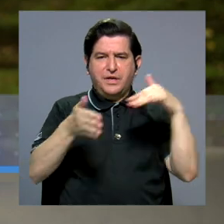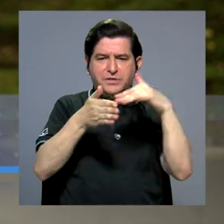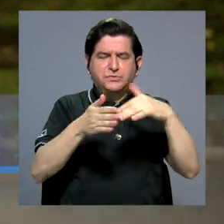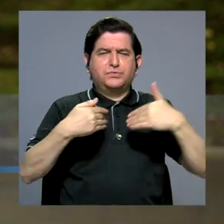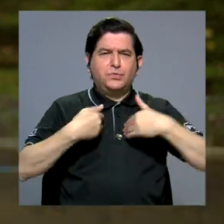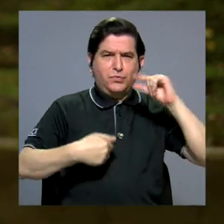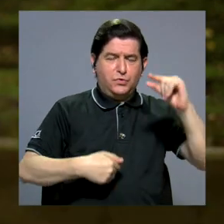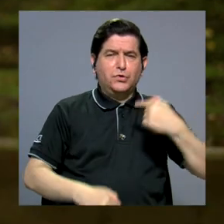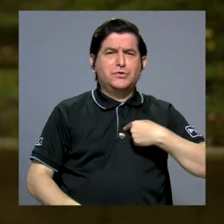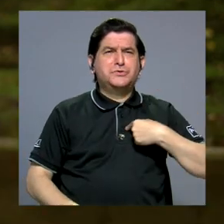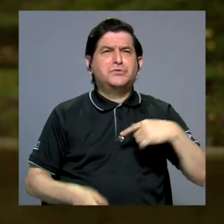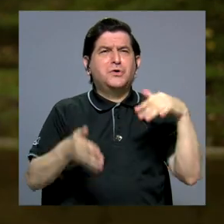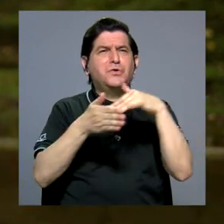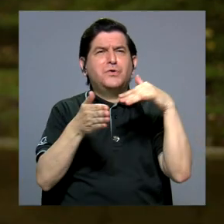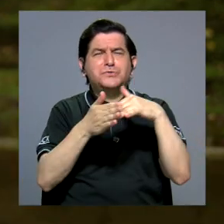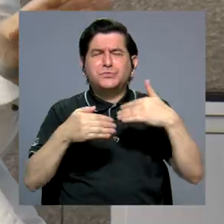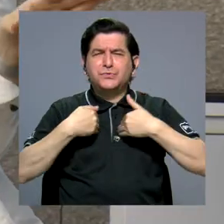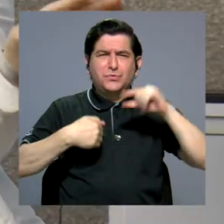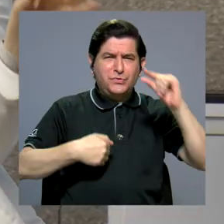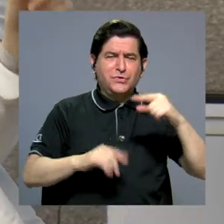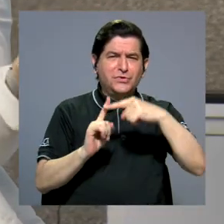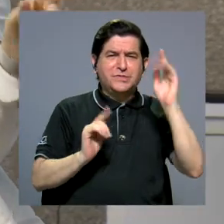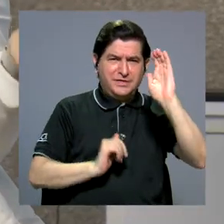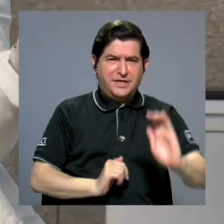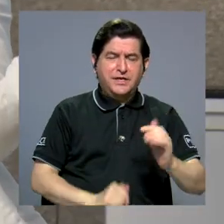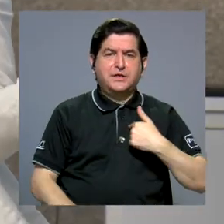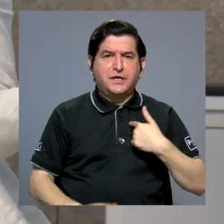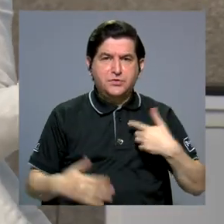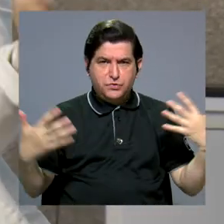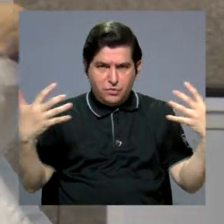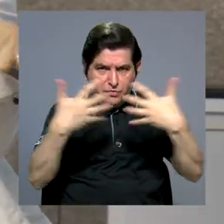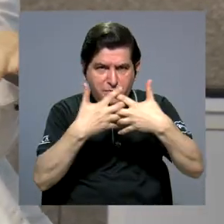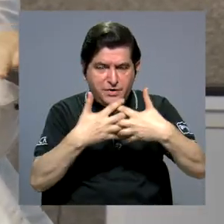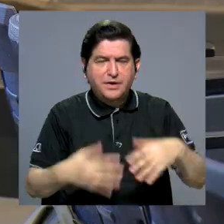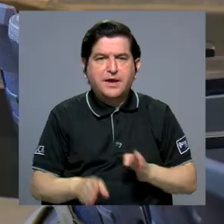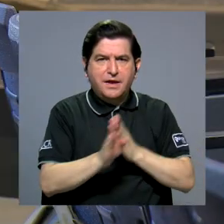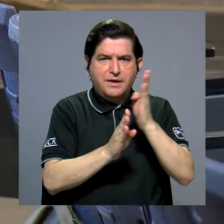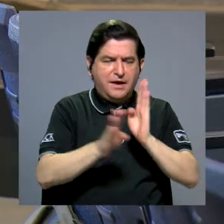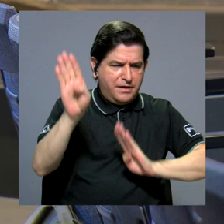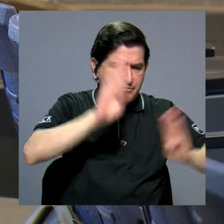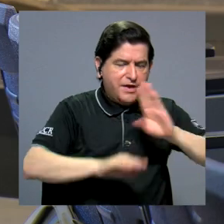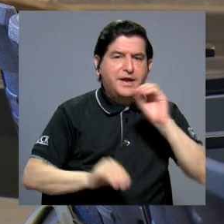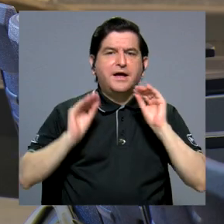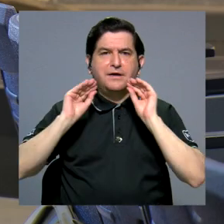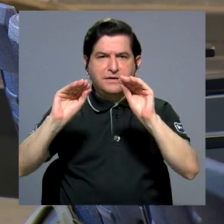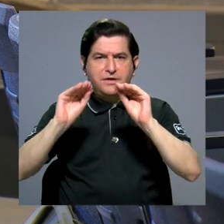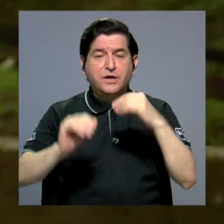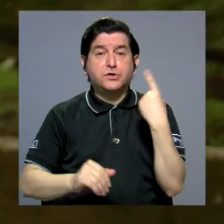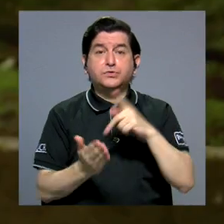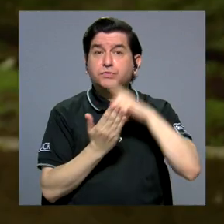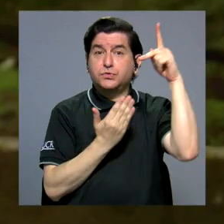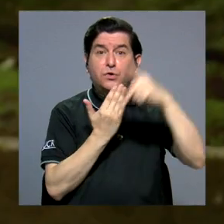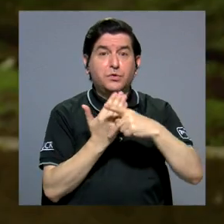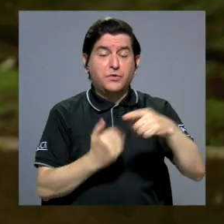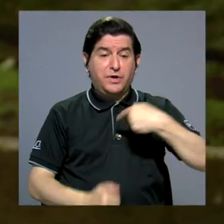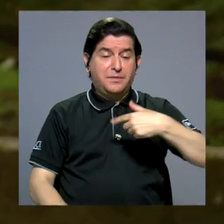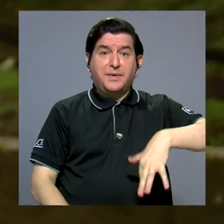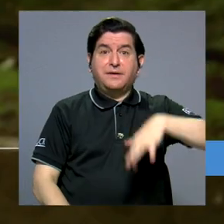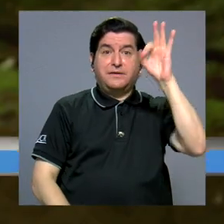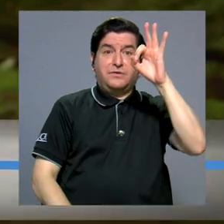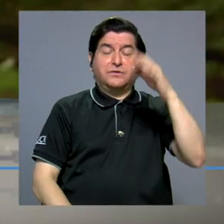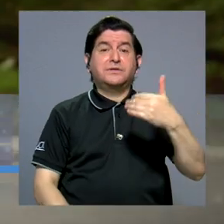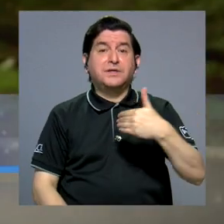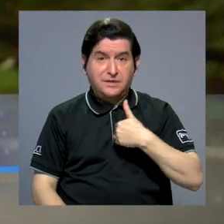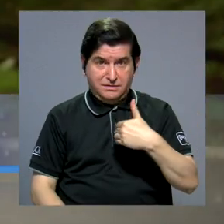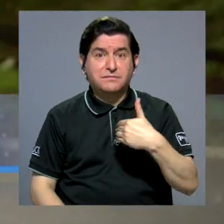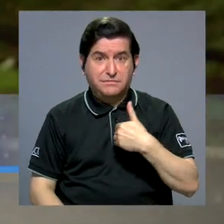Yo estudié insectos desde que era niña. Cuando yo quería complementar mi carrera en biología con educación, el único programa que yo encontré